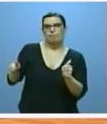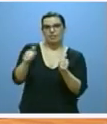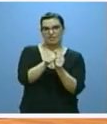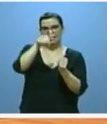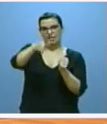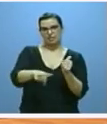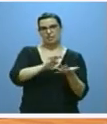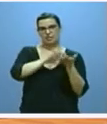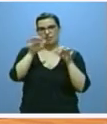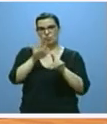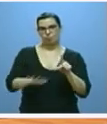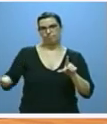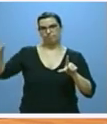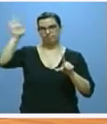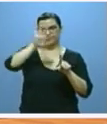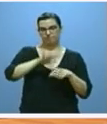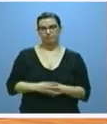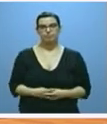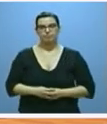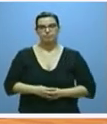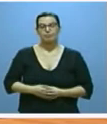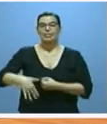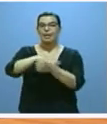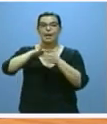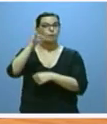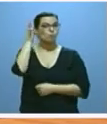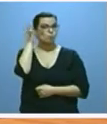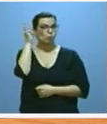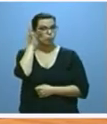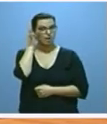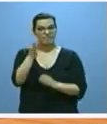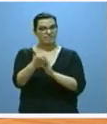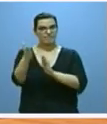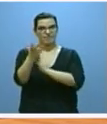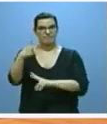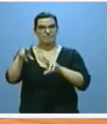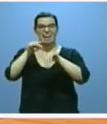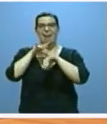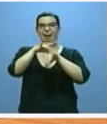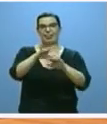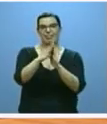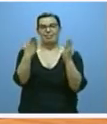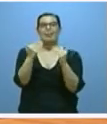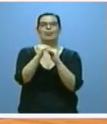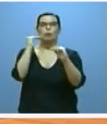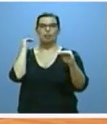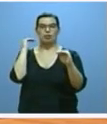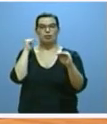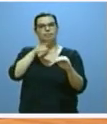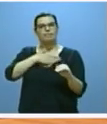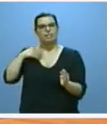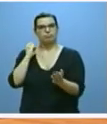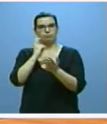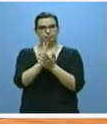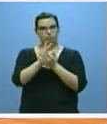Castilla y León. En el área de mujer está en sus últimas fases de tramitación la agenda de igualdad que apostará con